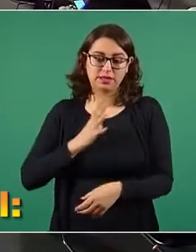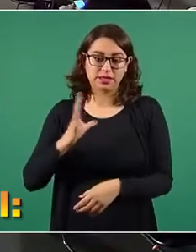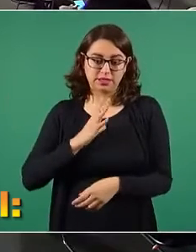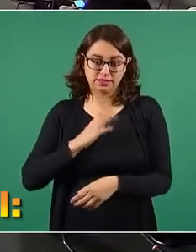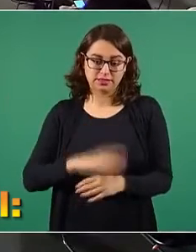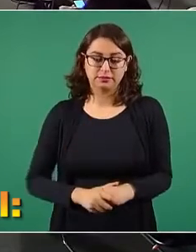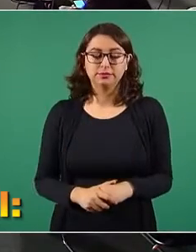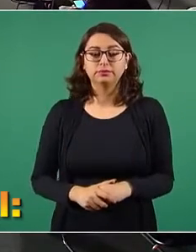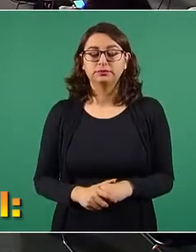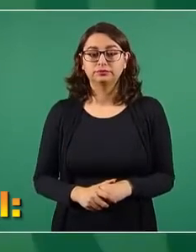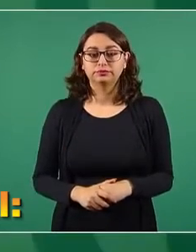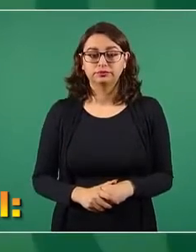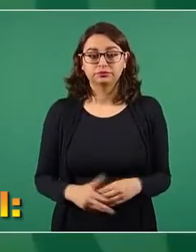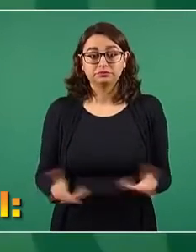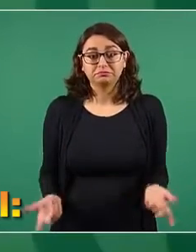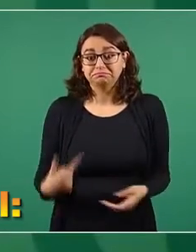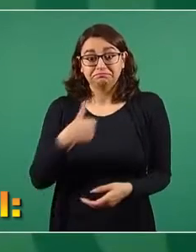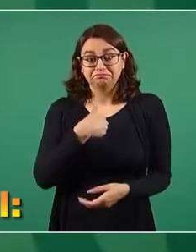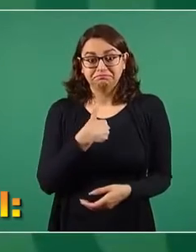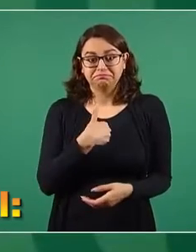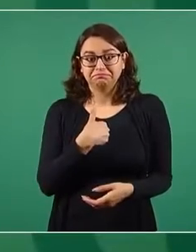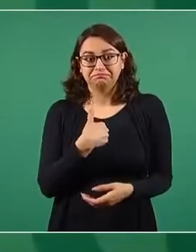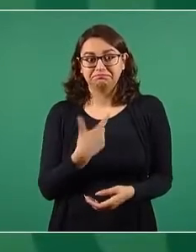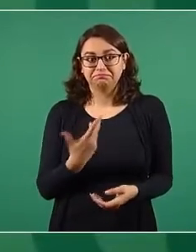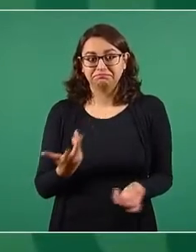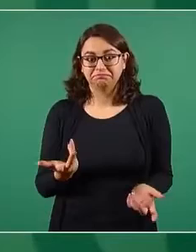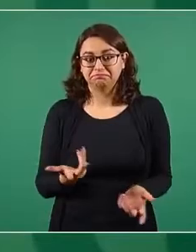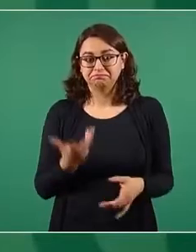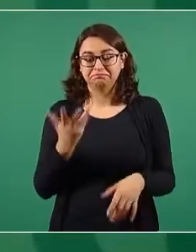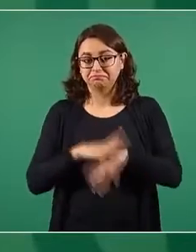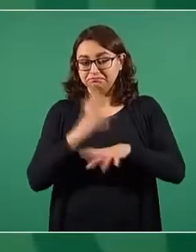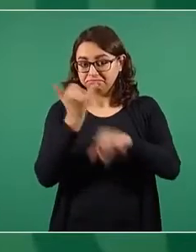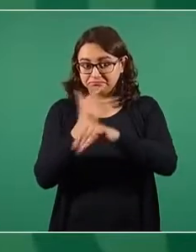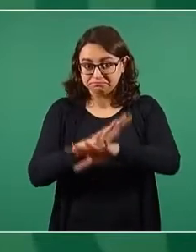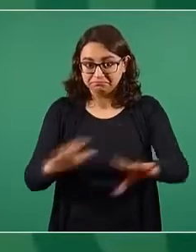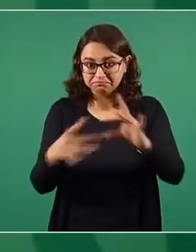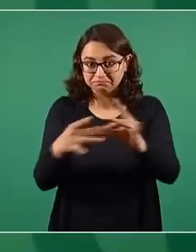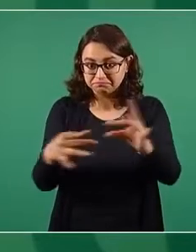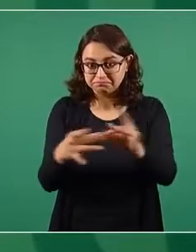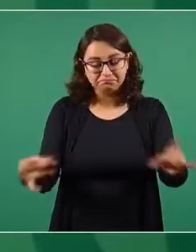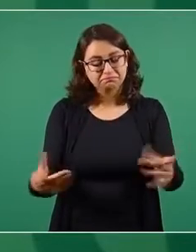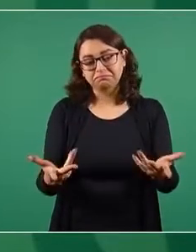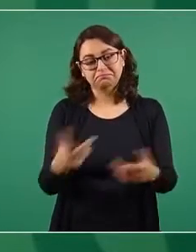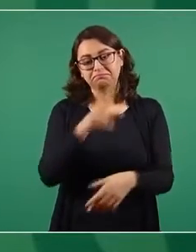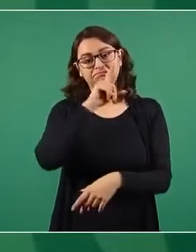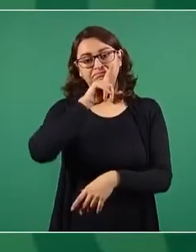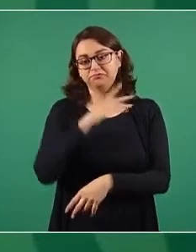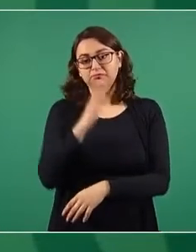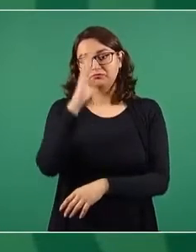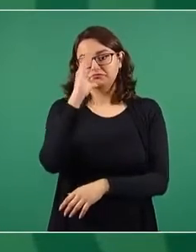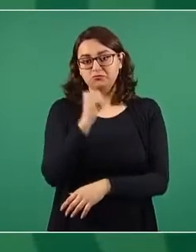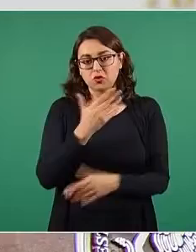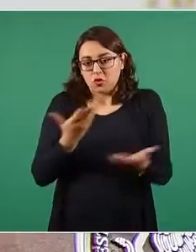indicios comprobatorios, no le extraña, debido a que el comprometer el presupuesto era una práctica común de las